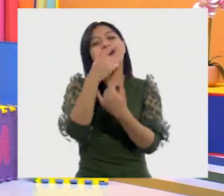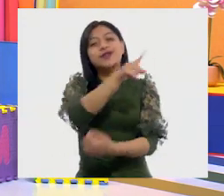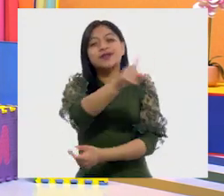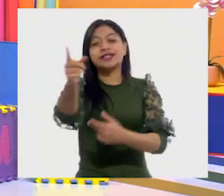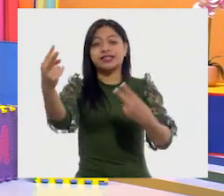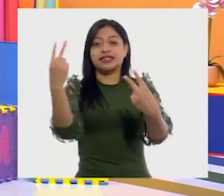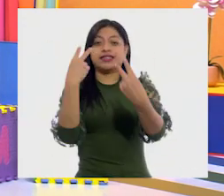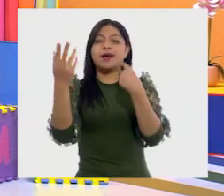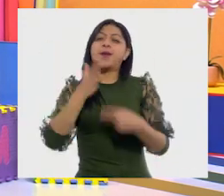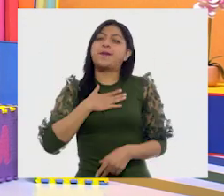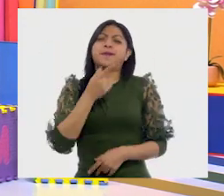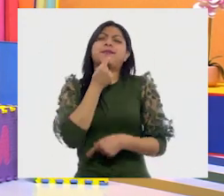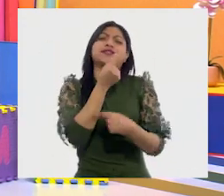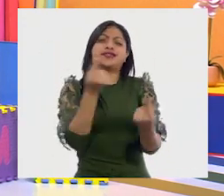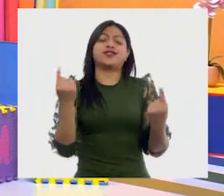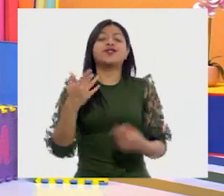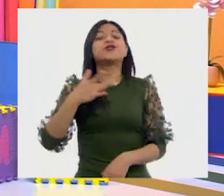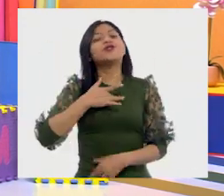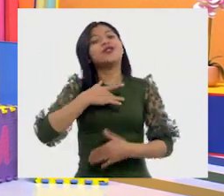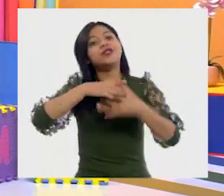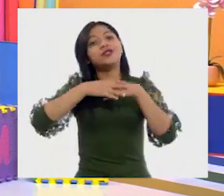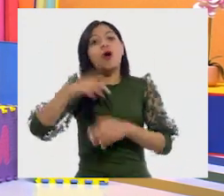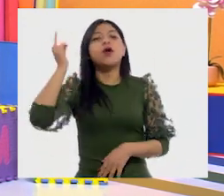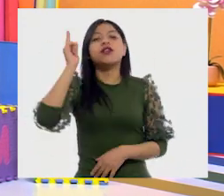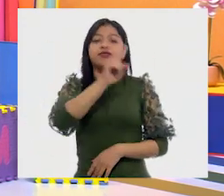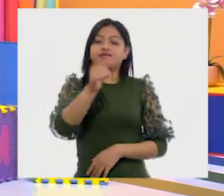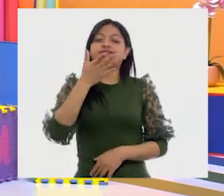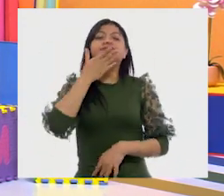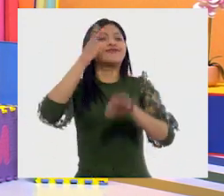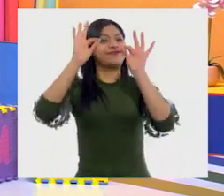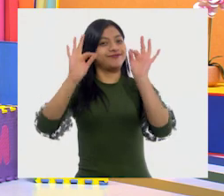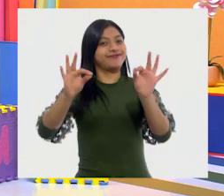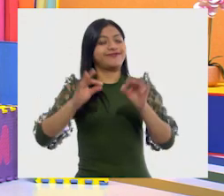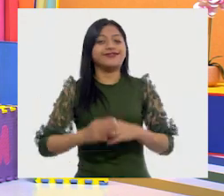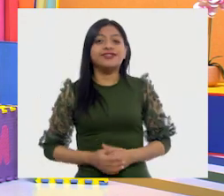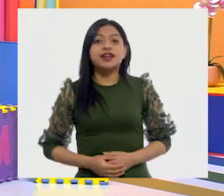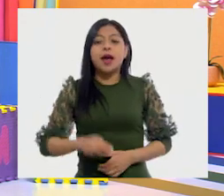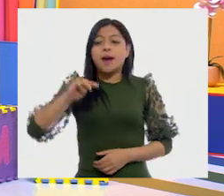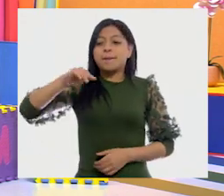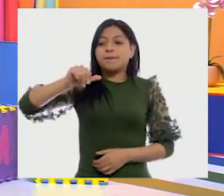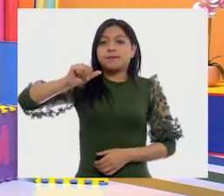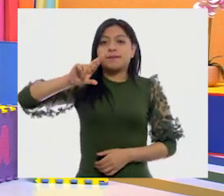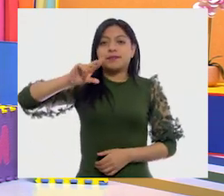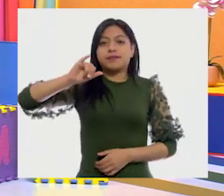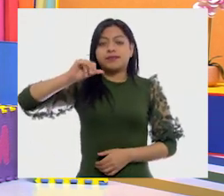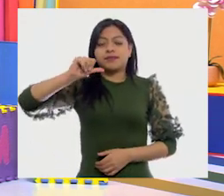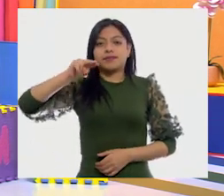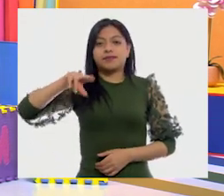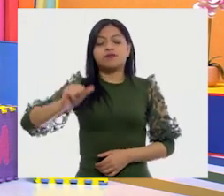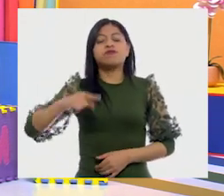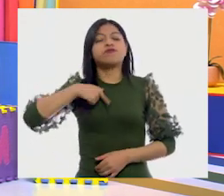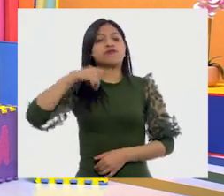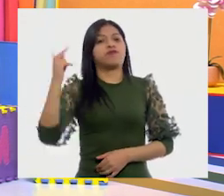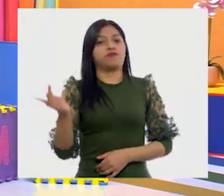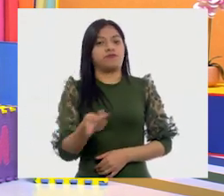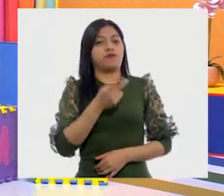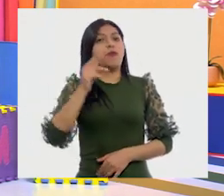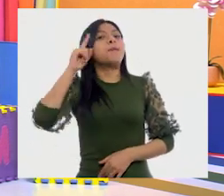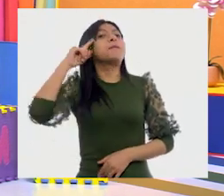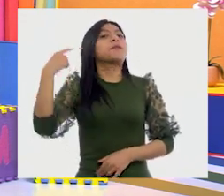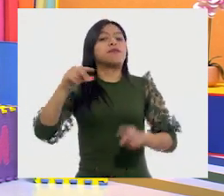a mis niños y niñas con el corazón, esperando que se encuentren muy bien. Mariana, quiero hacerte una pregunta para empezar esta